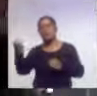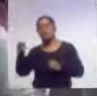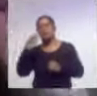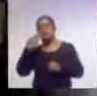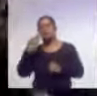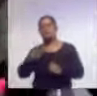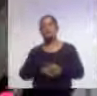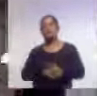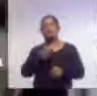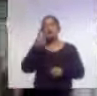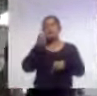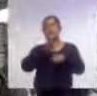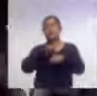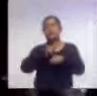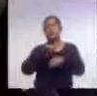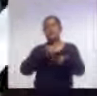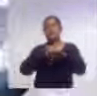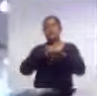teoría y práctica.